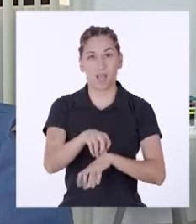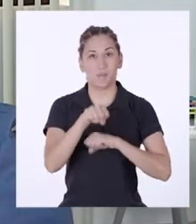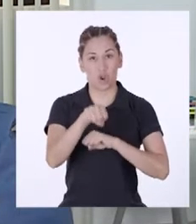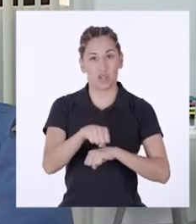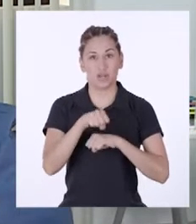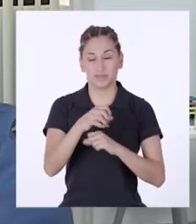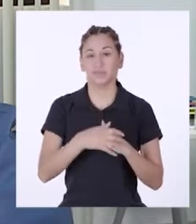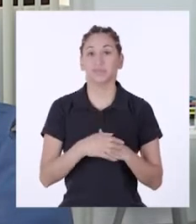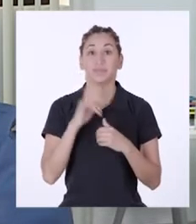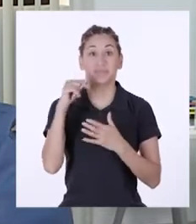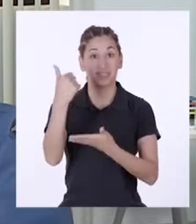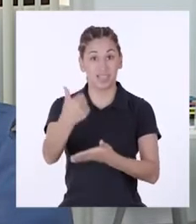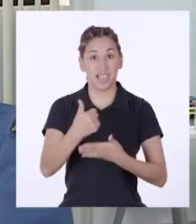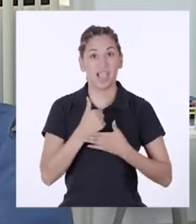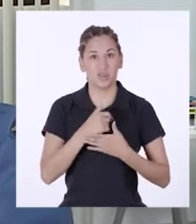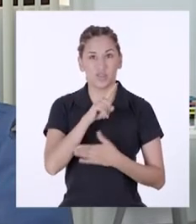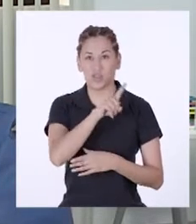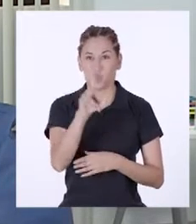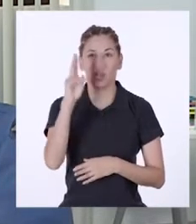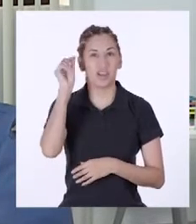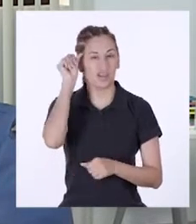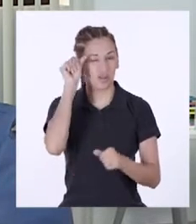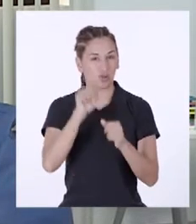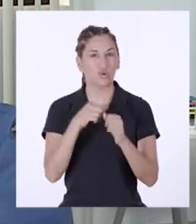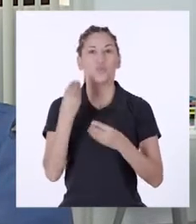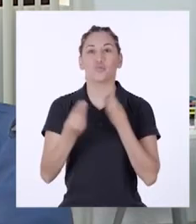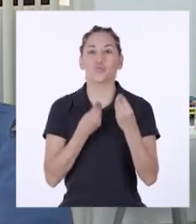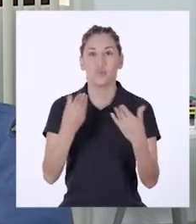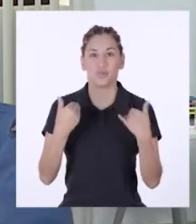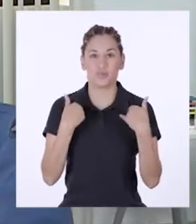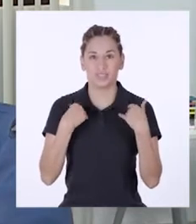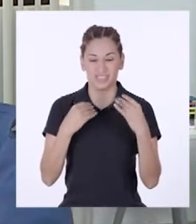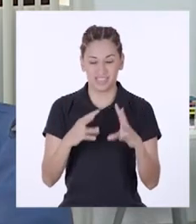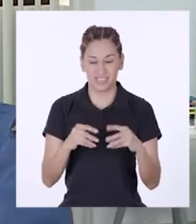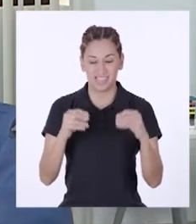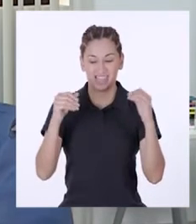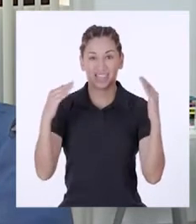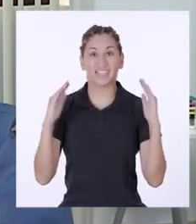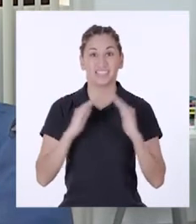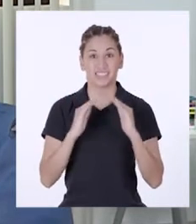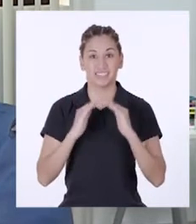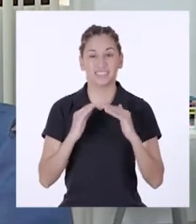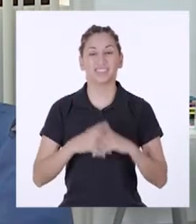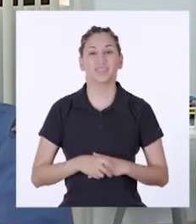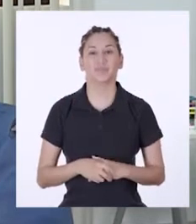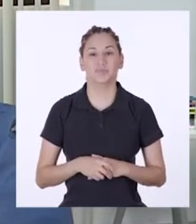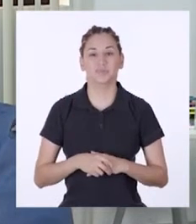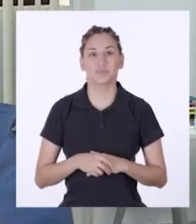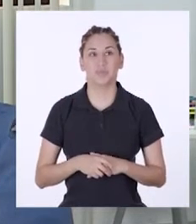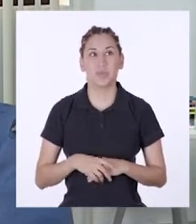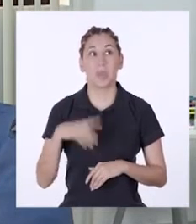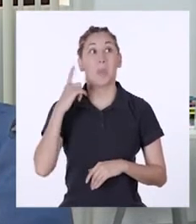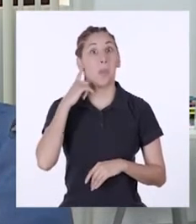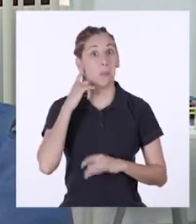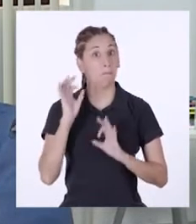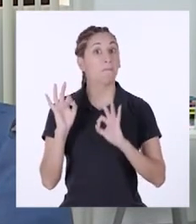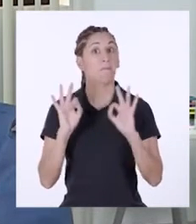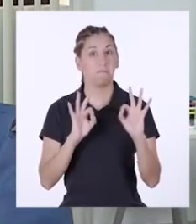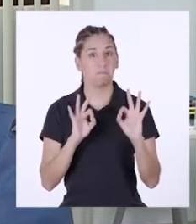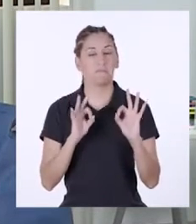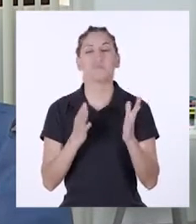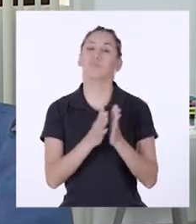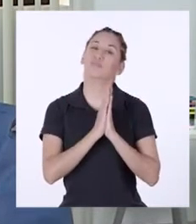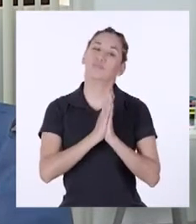y nos ayudará a recordar cómo obtener compost casero. ¡Suena genial!